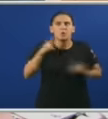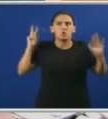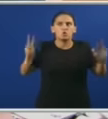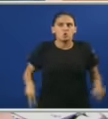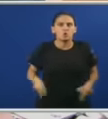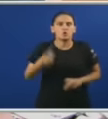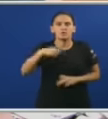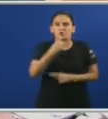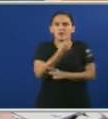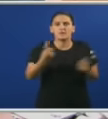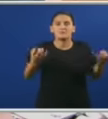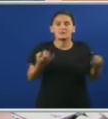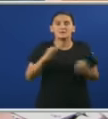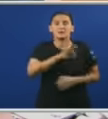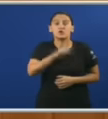Nomealos